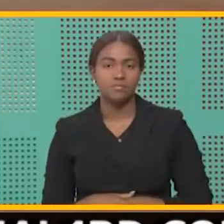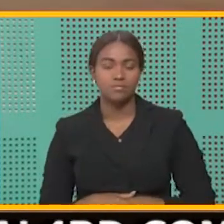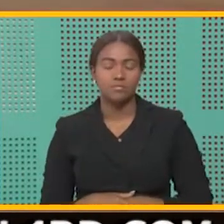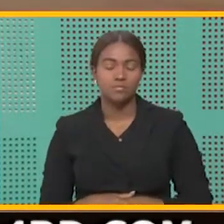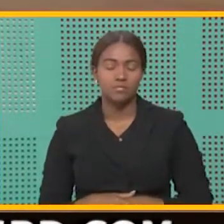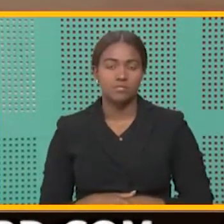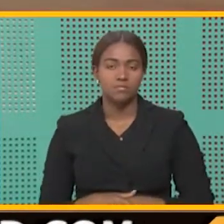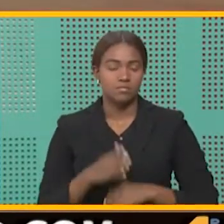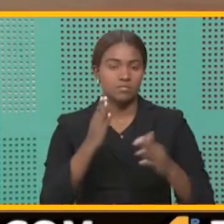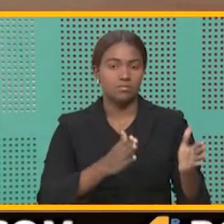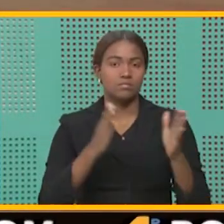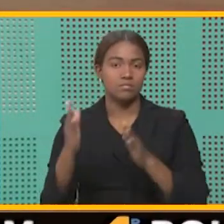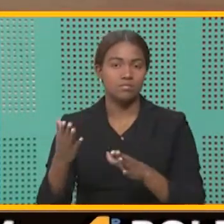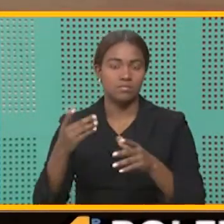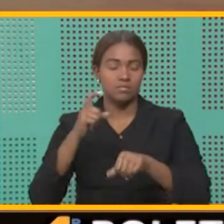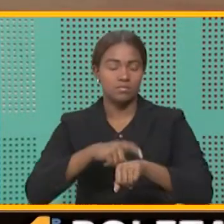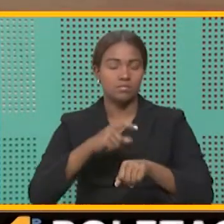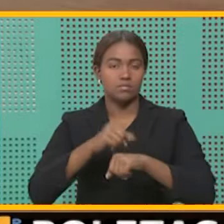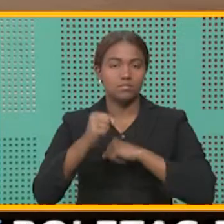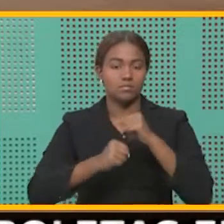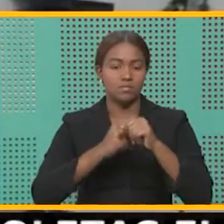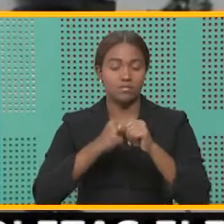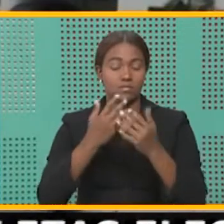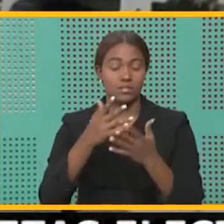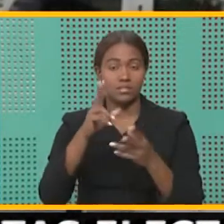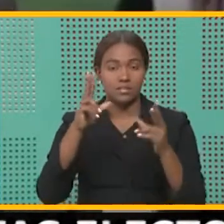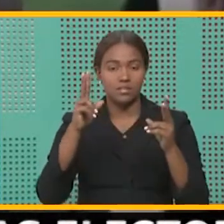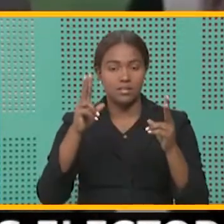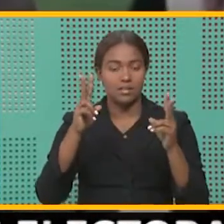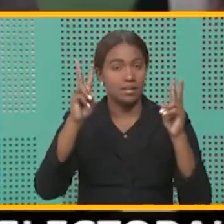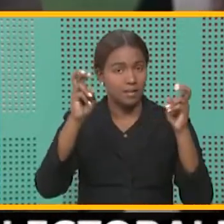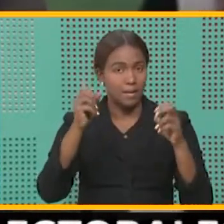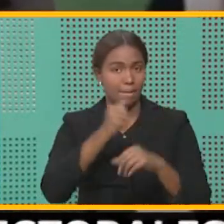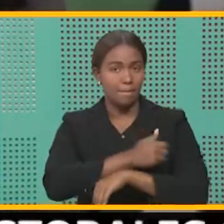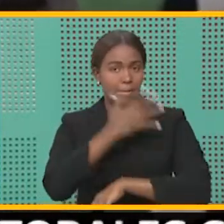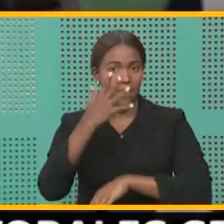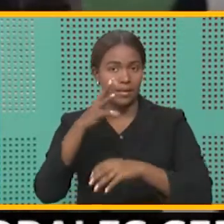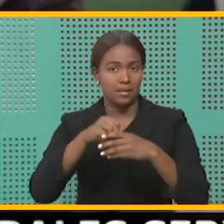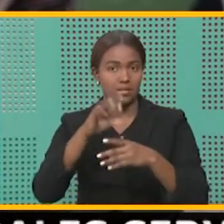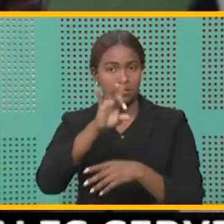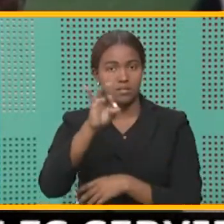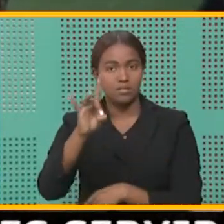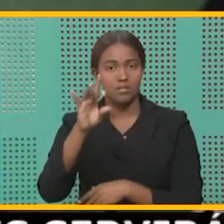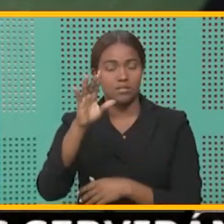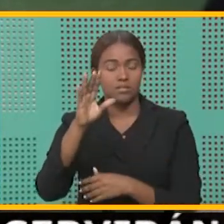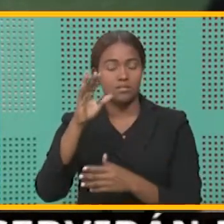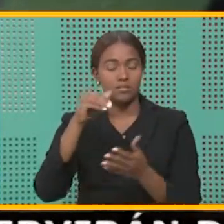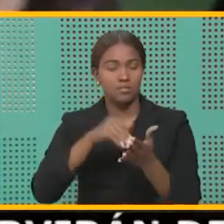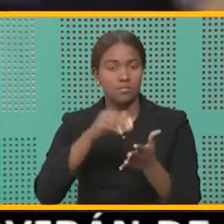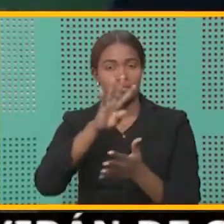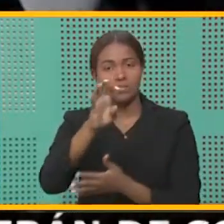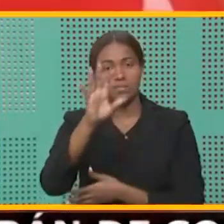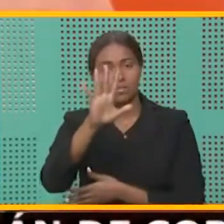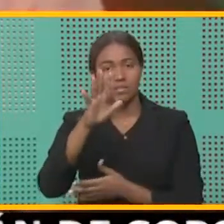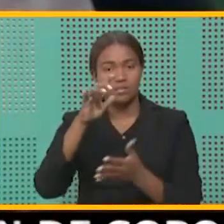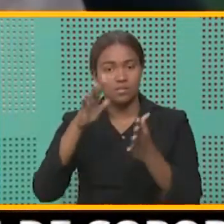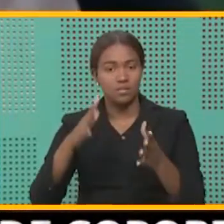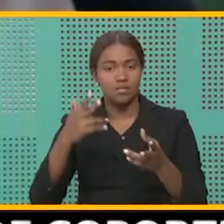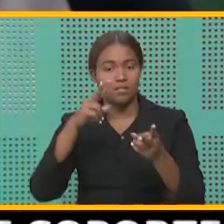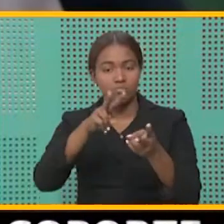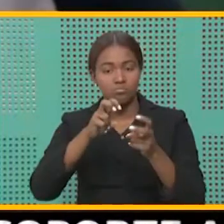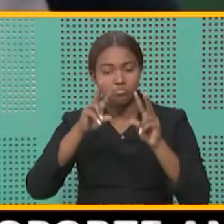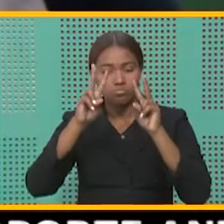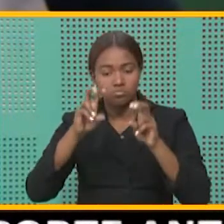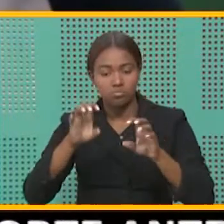En otro orden, el periodo de enero-marzo de 2020, alrededor de 88.405 estudiantes fueron evaluados en la prueba de